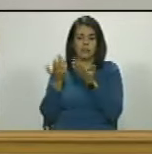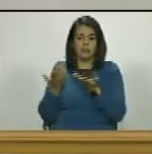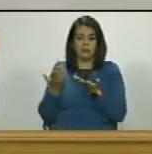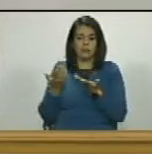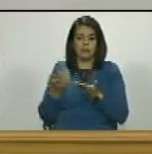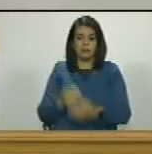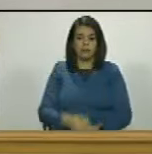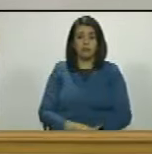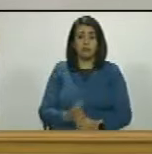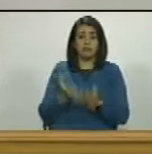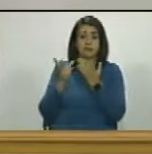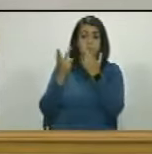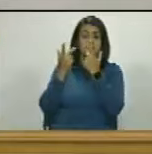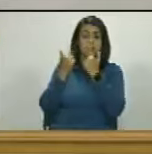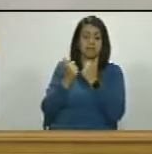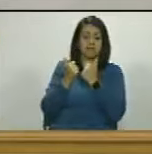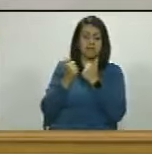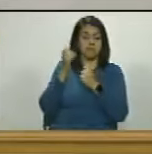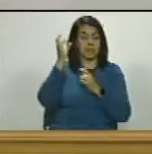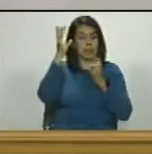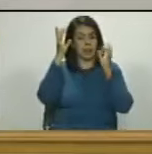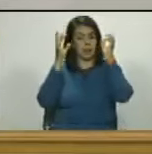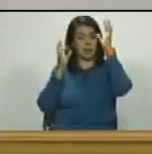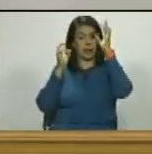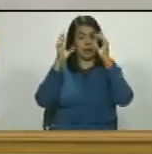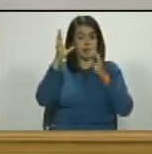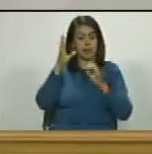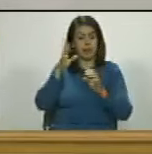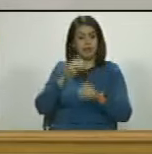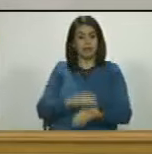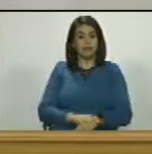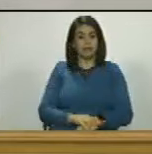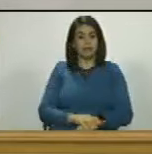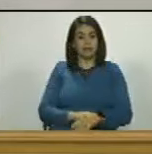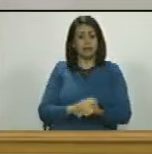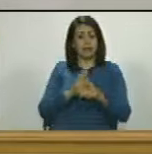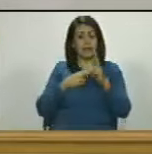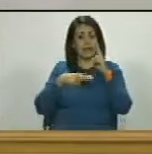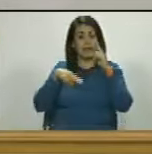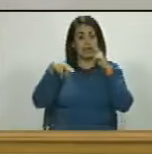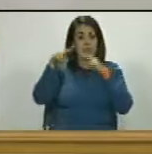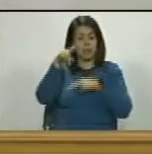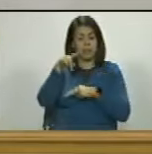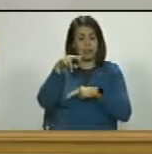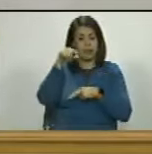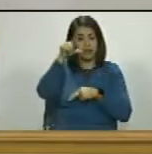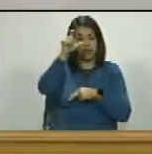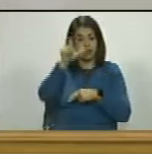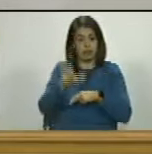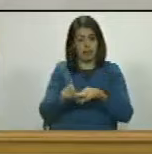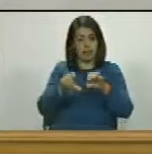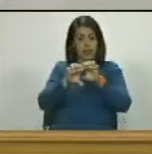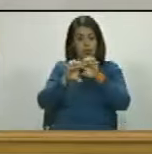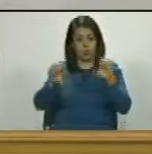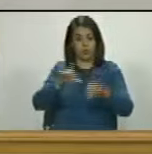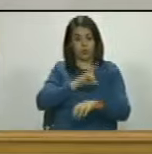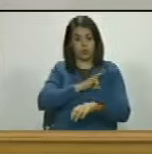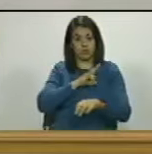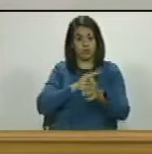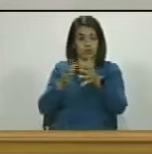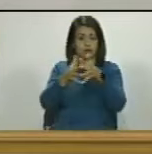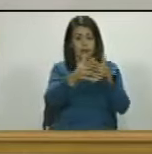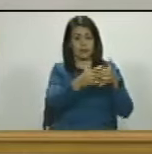si me cuentan que hasta inventaron que iba a dar clase imagínense ustedes el nivel de podredumbre de la educación universitaria